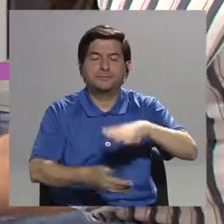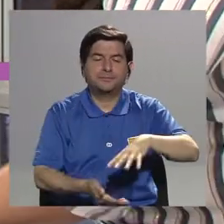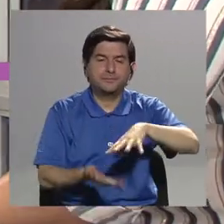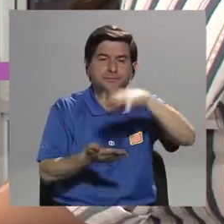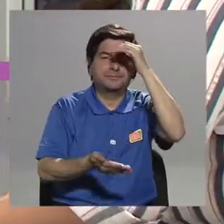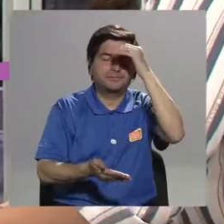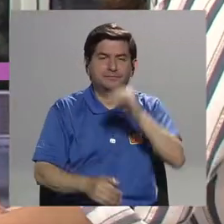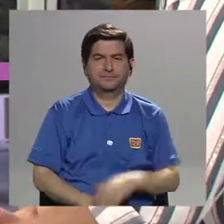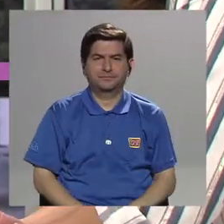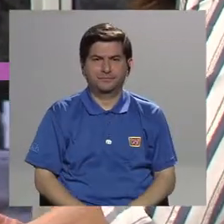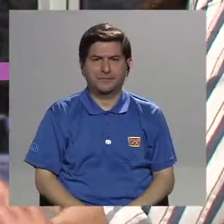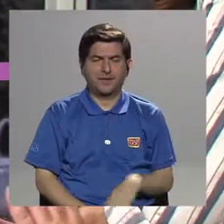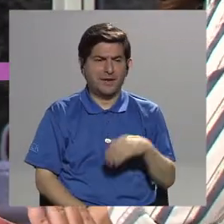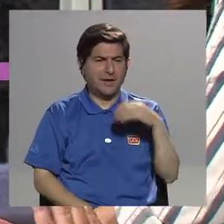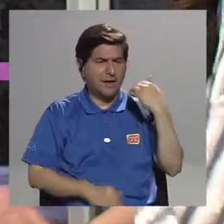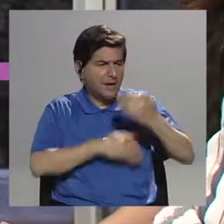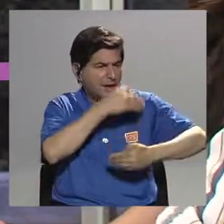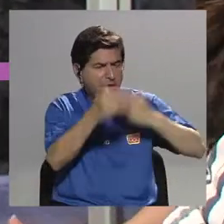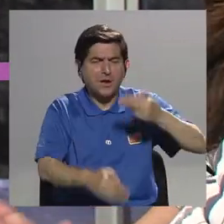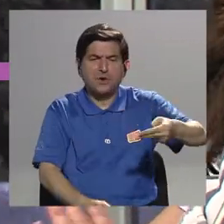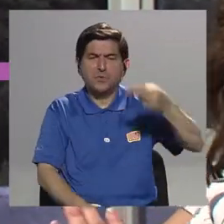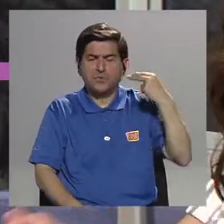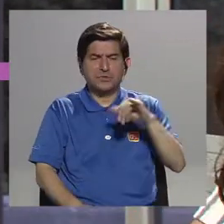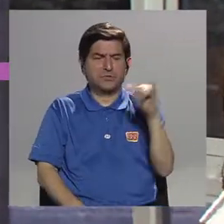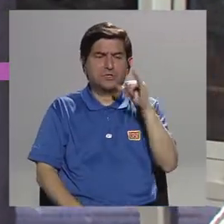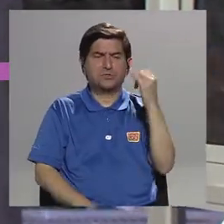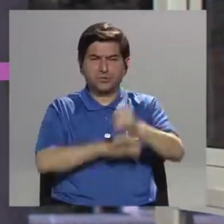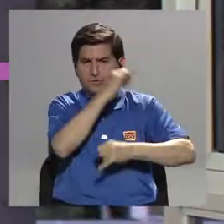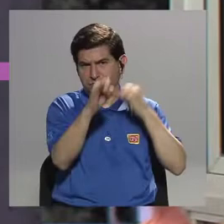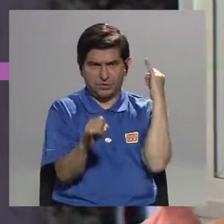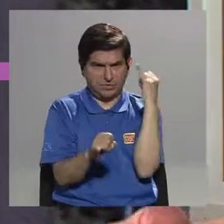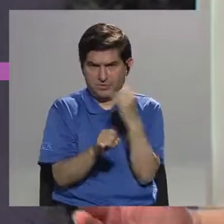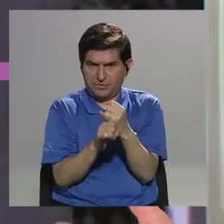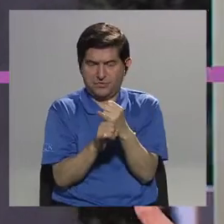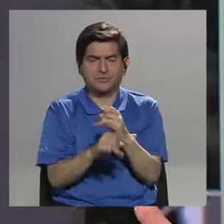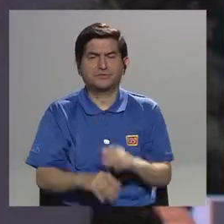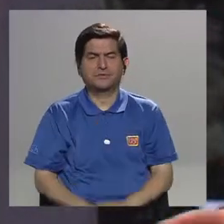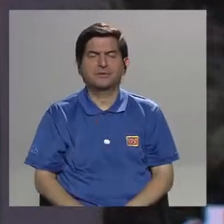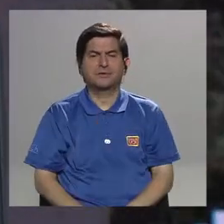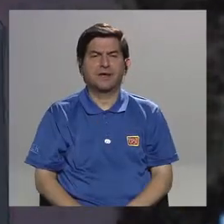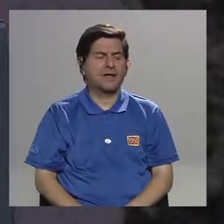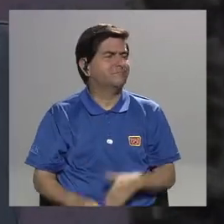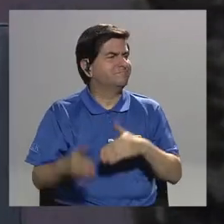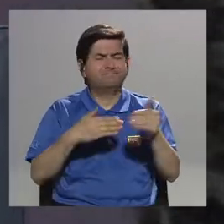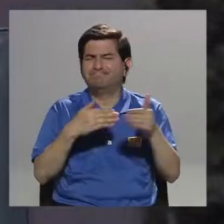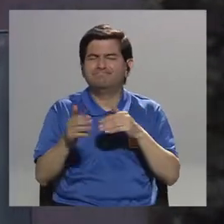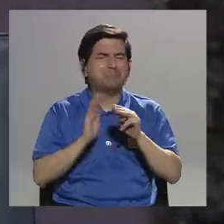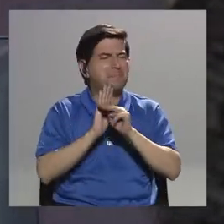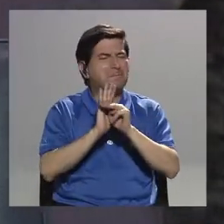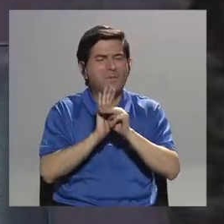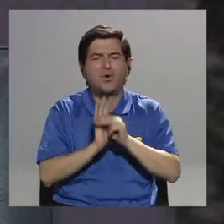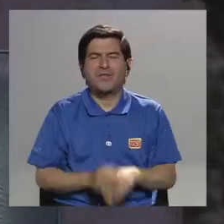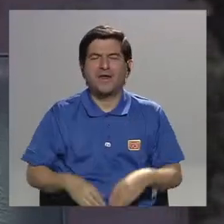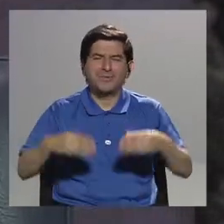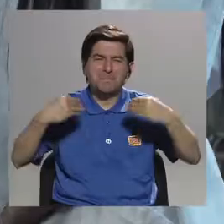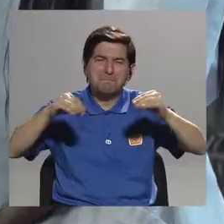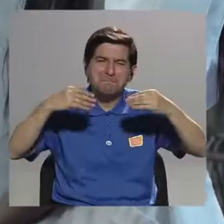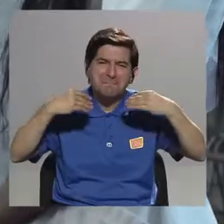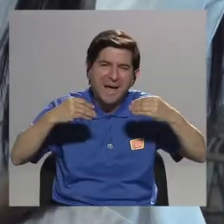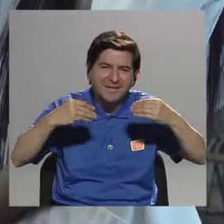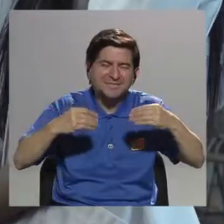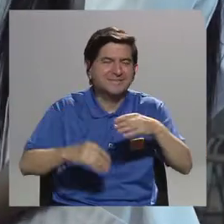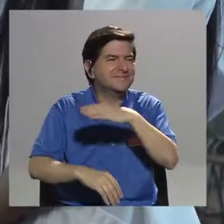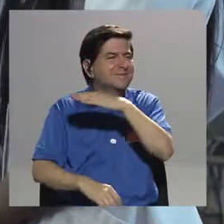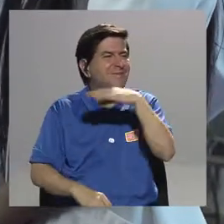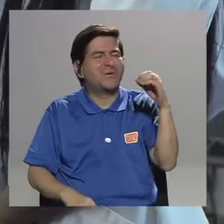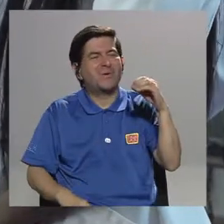el cuerpo humano real. Eso se ha visto a lo largo de la historia y a nivel internacional, que por más